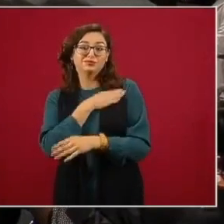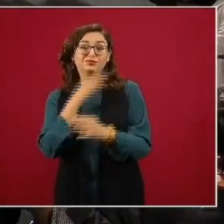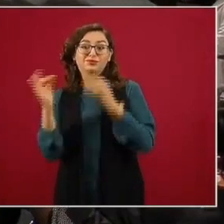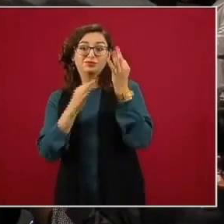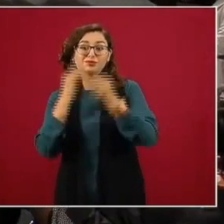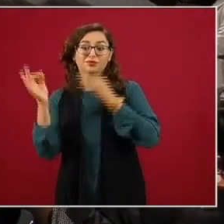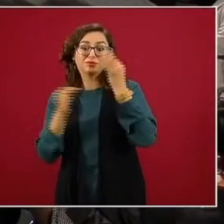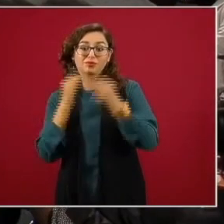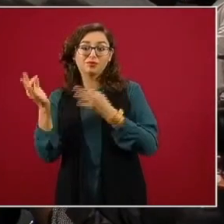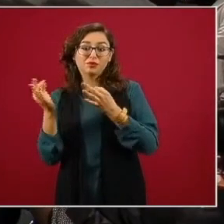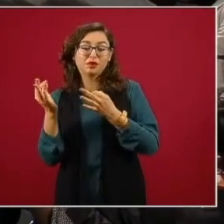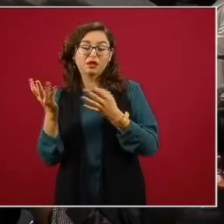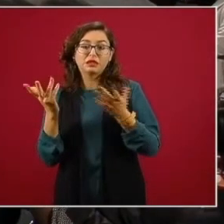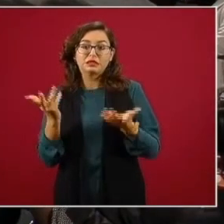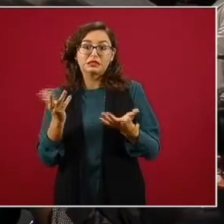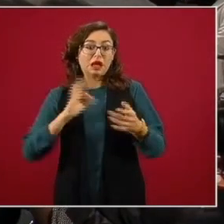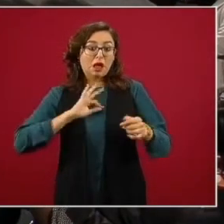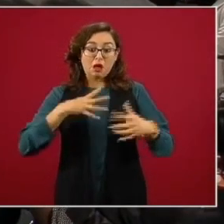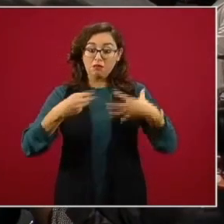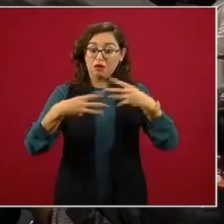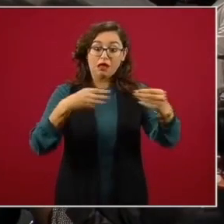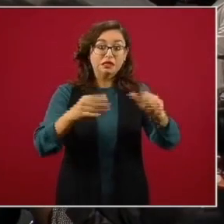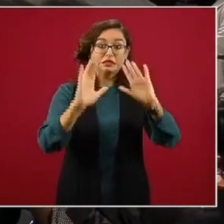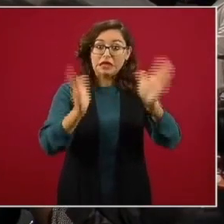no quiere decir que ya desapareció,